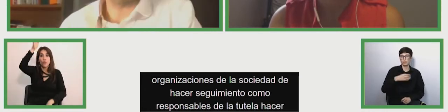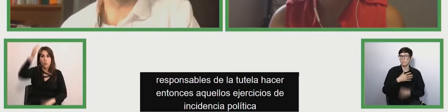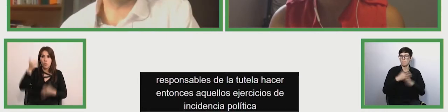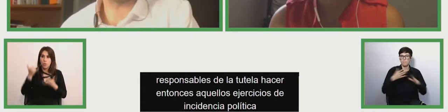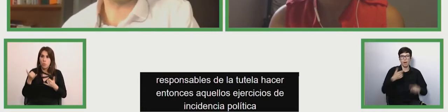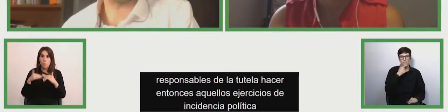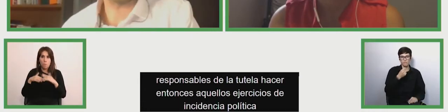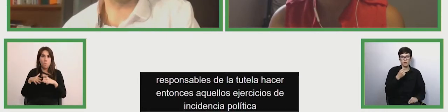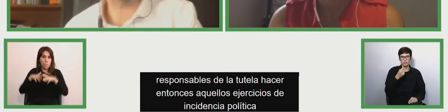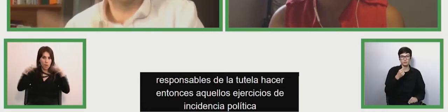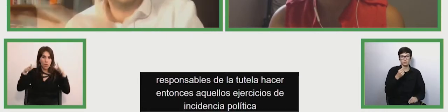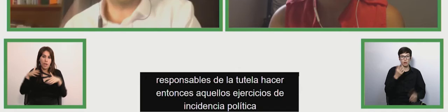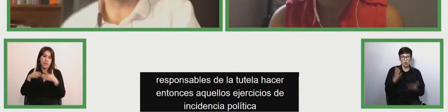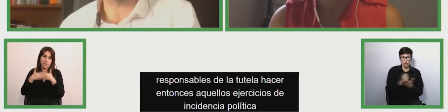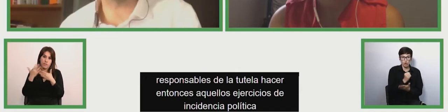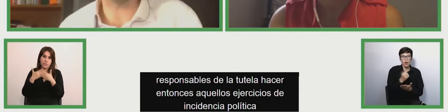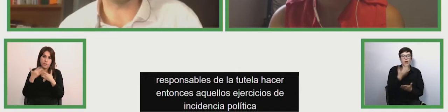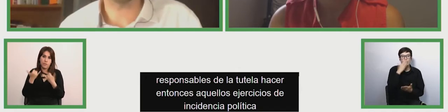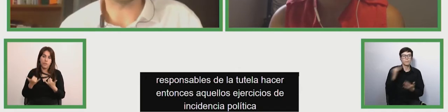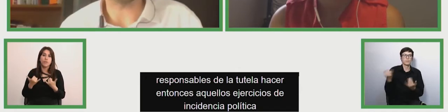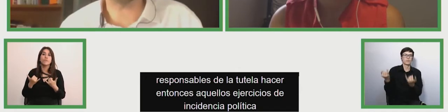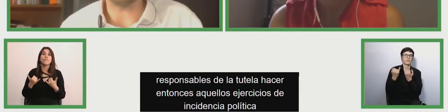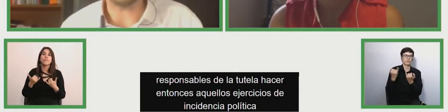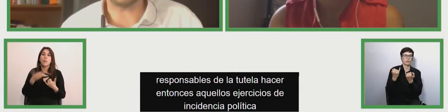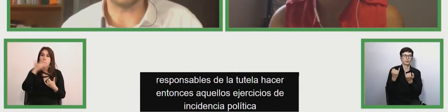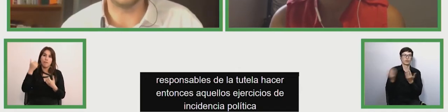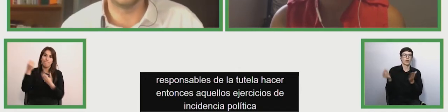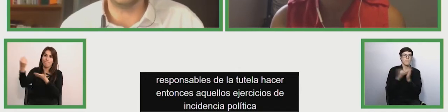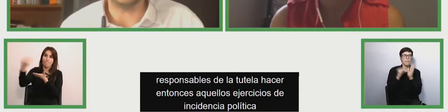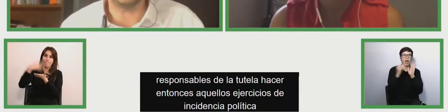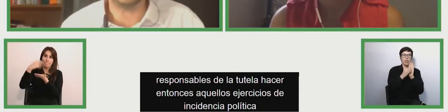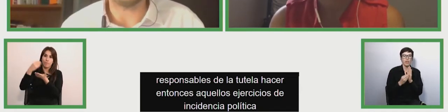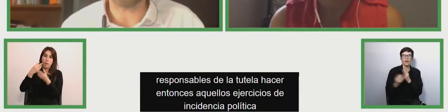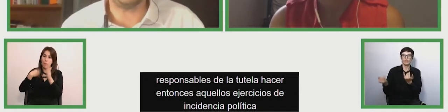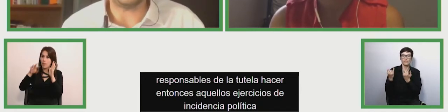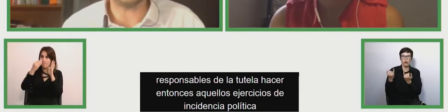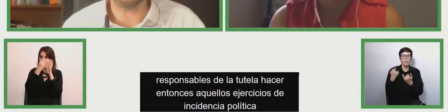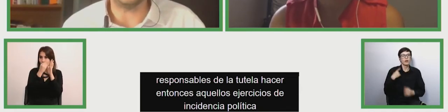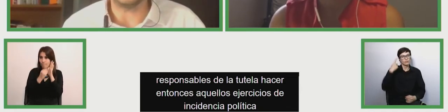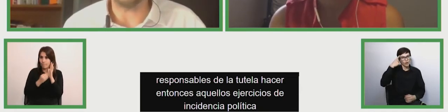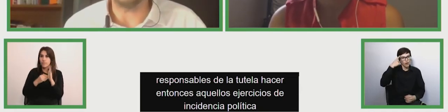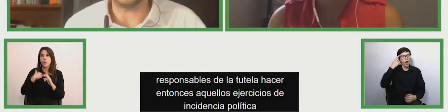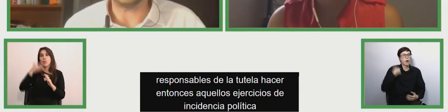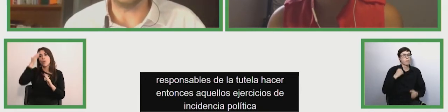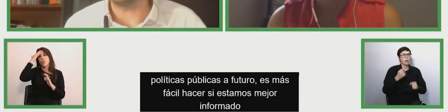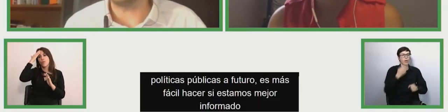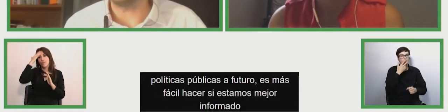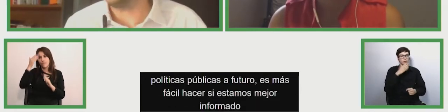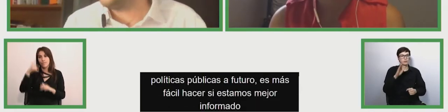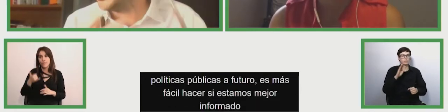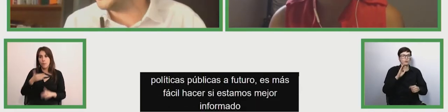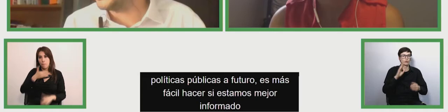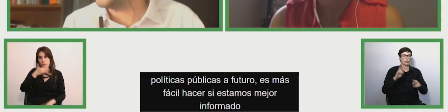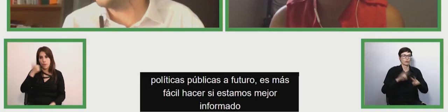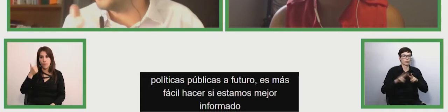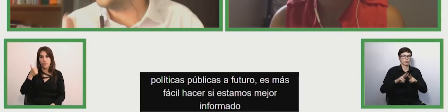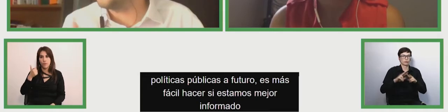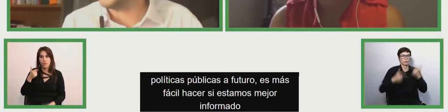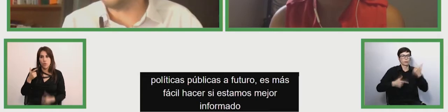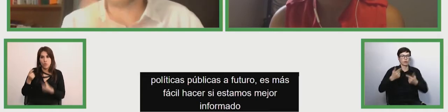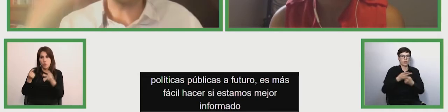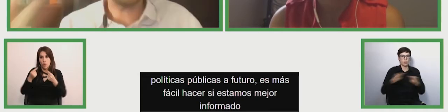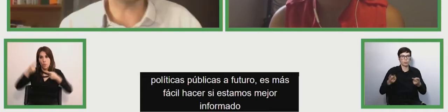estamos mejor informados y conocemos mejor datos e información que refieren a las políticas públicas de inclusión, en este caso